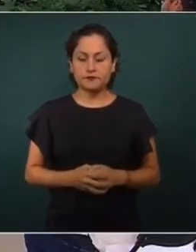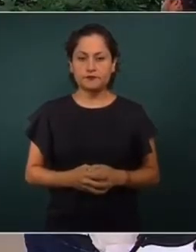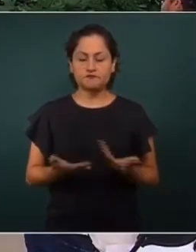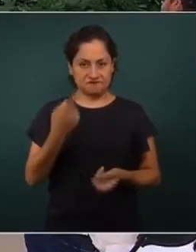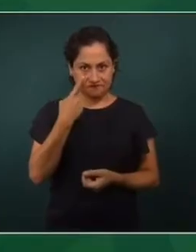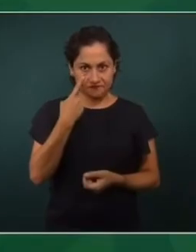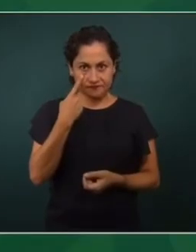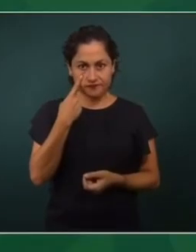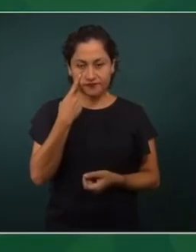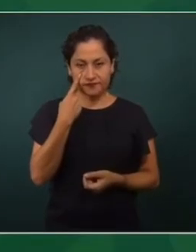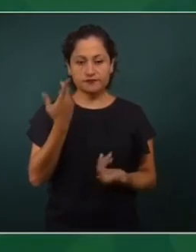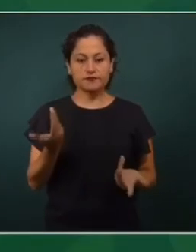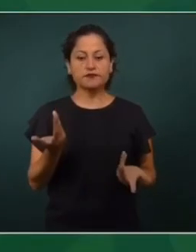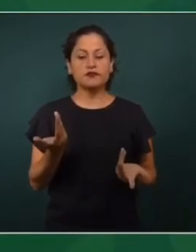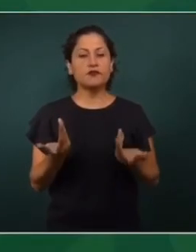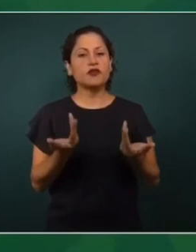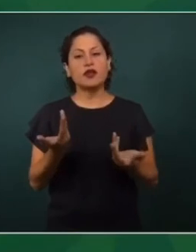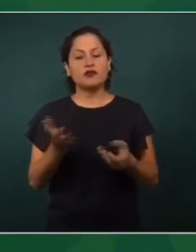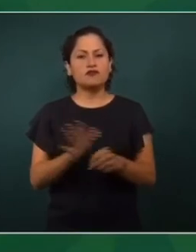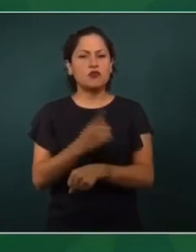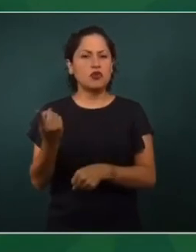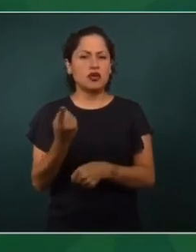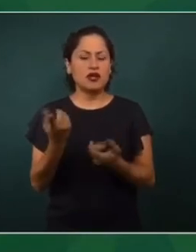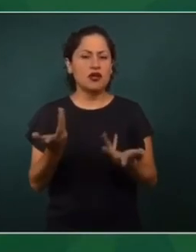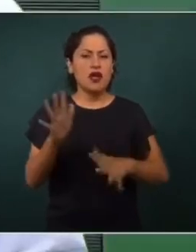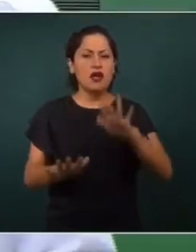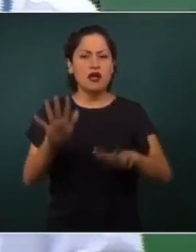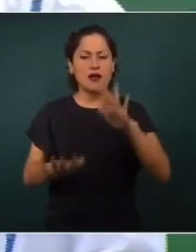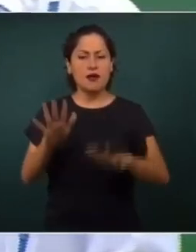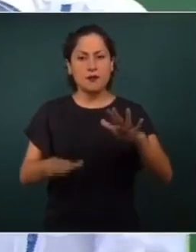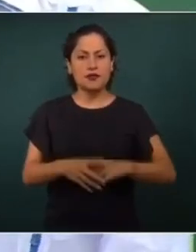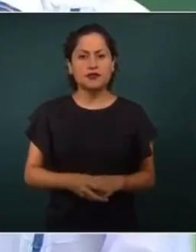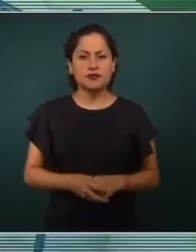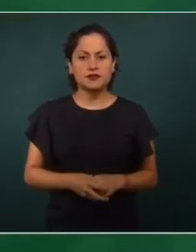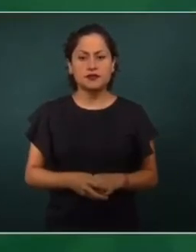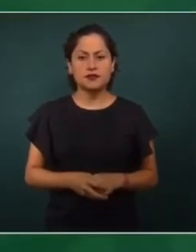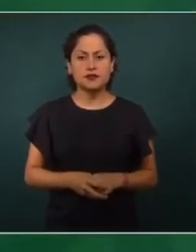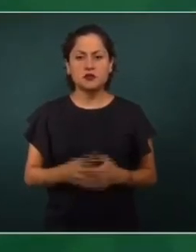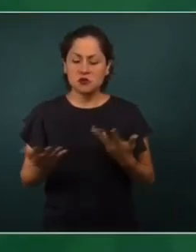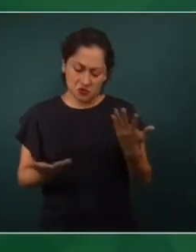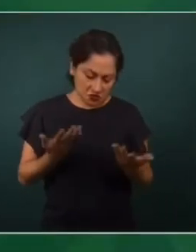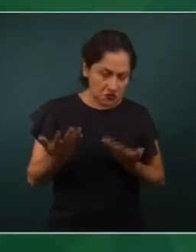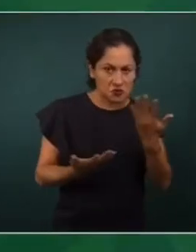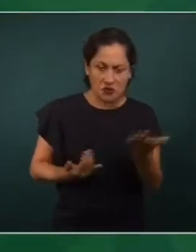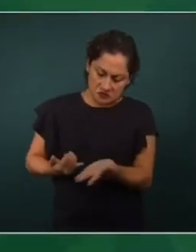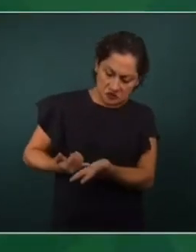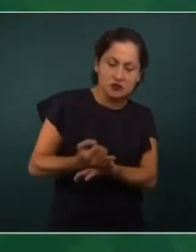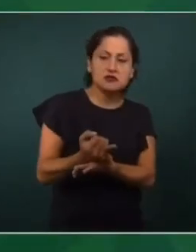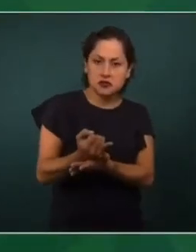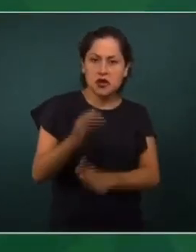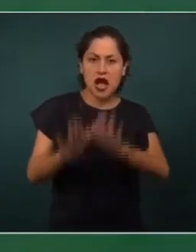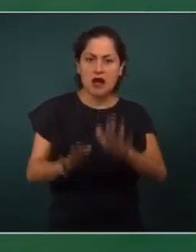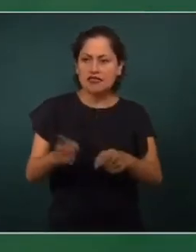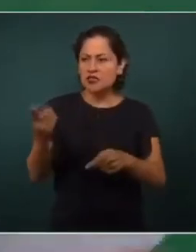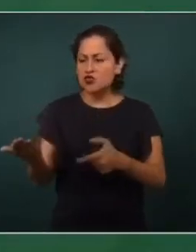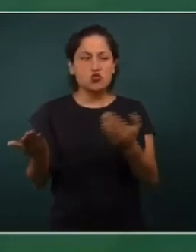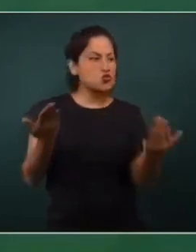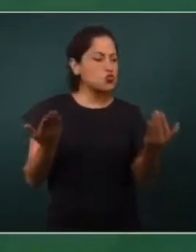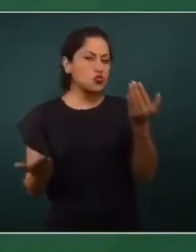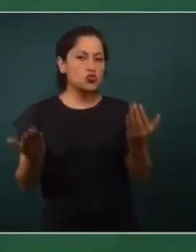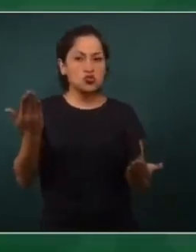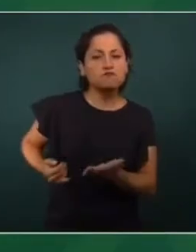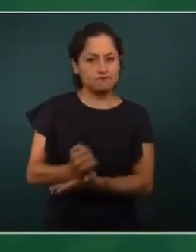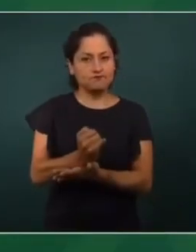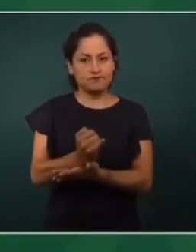se Tiene que optar A veces Se Tiene que tomar Una decisión La política Es optar Entre inconvenientes Entonces A ver El